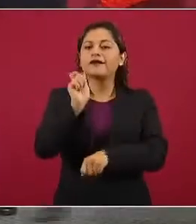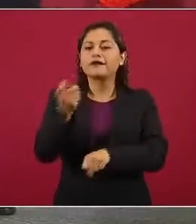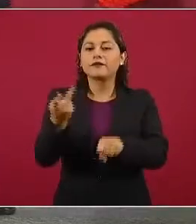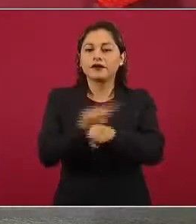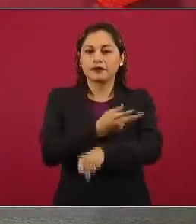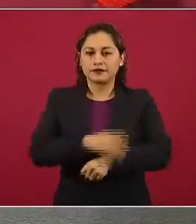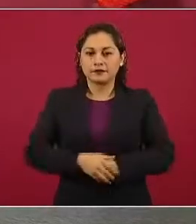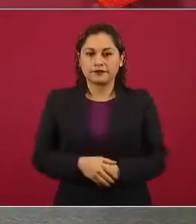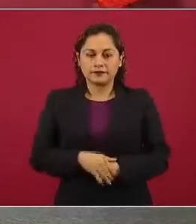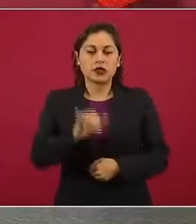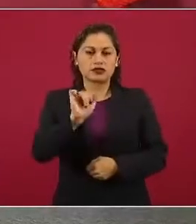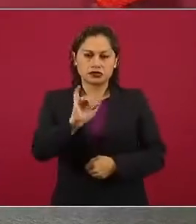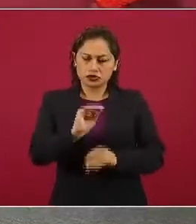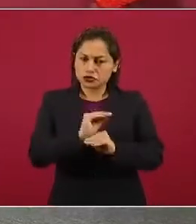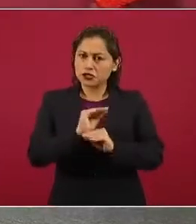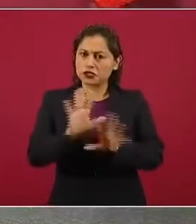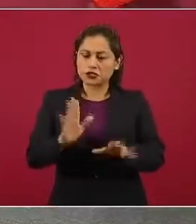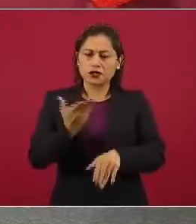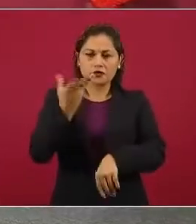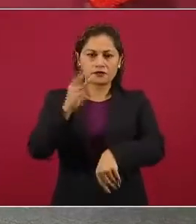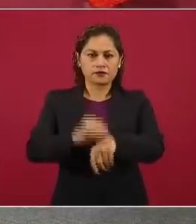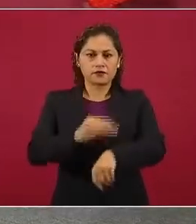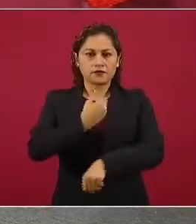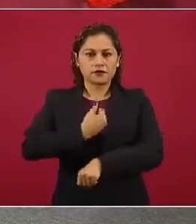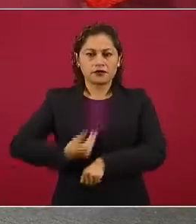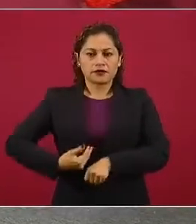Con gusto, presidente y secretario.